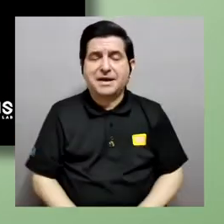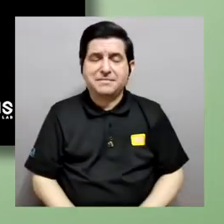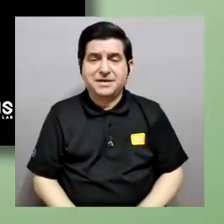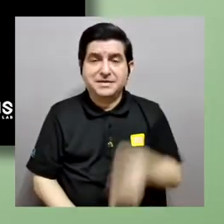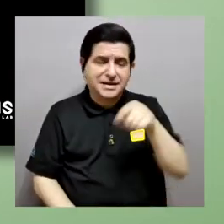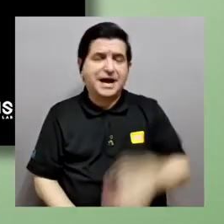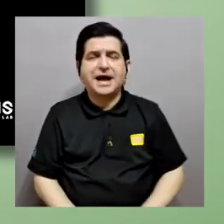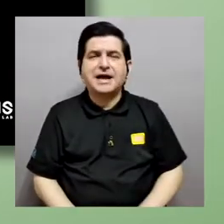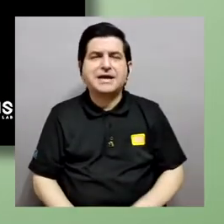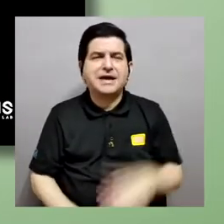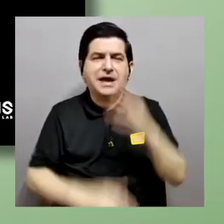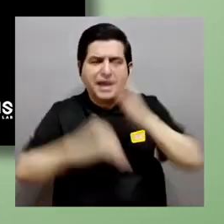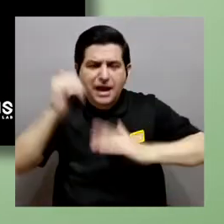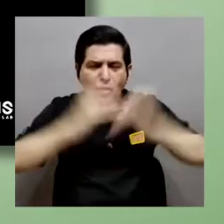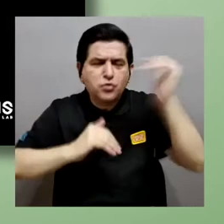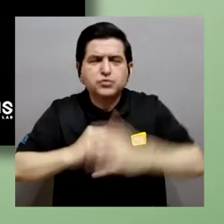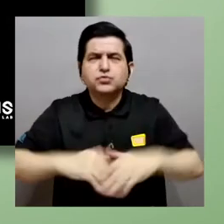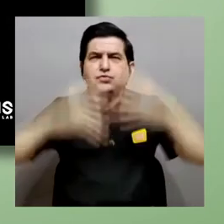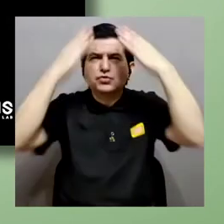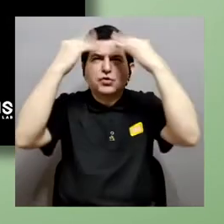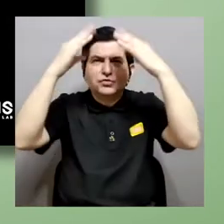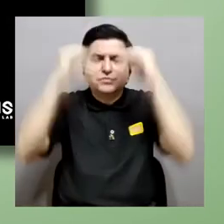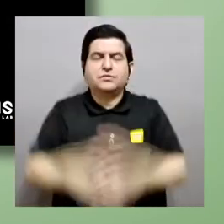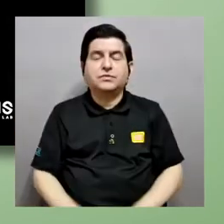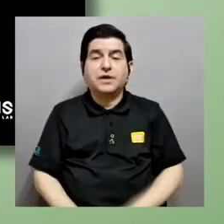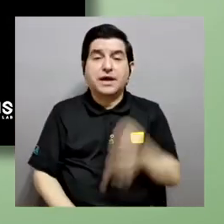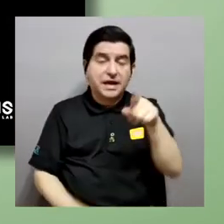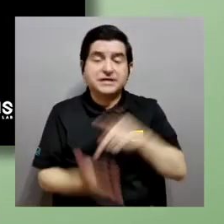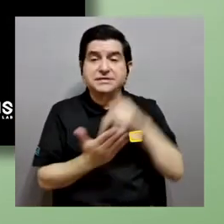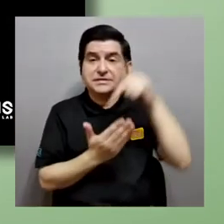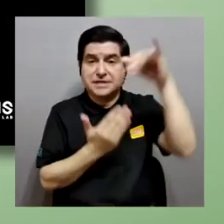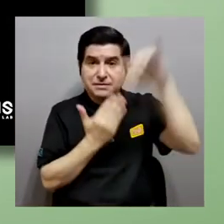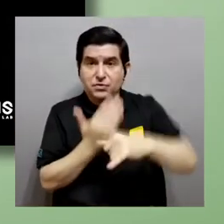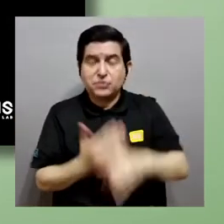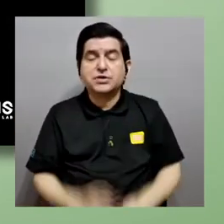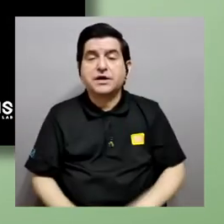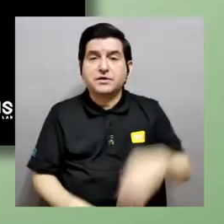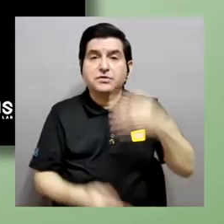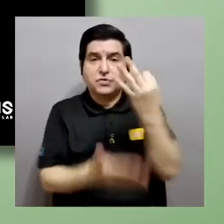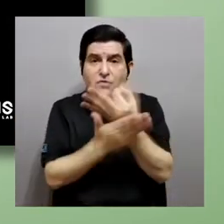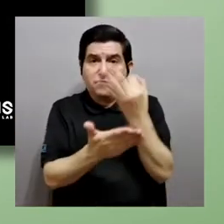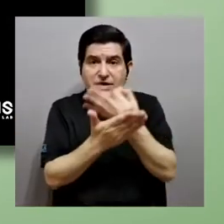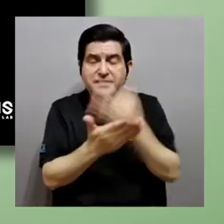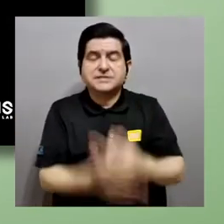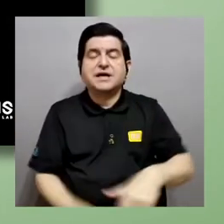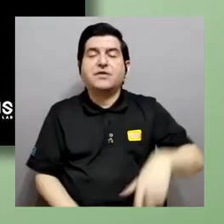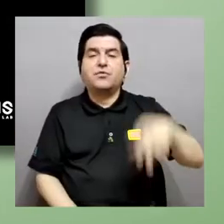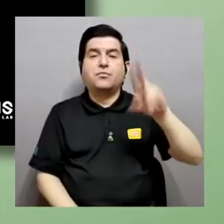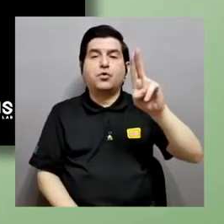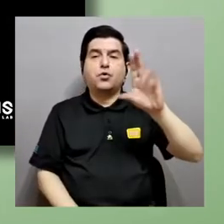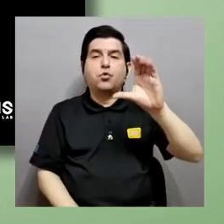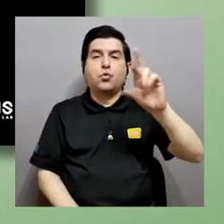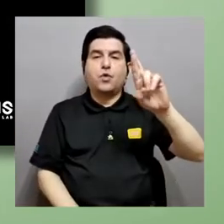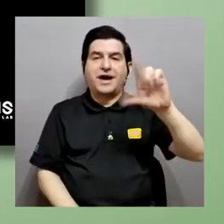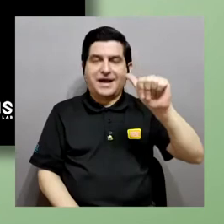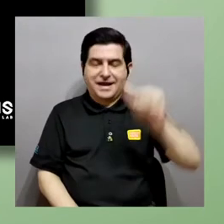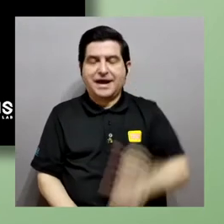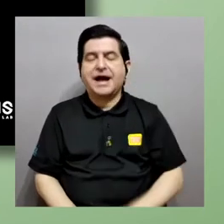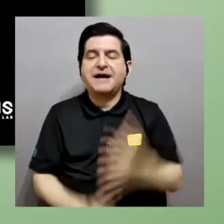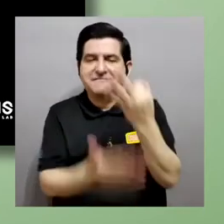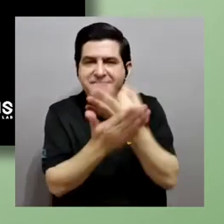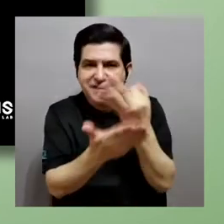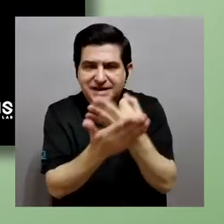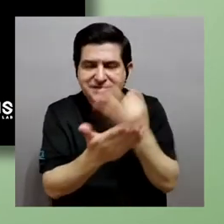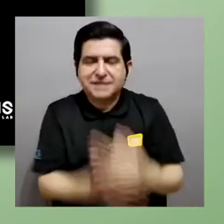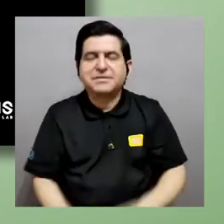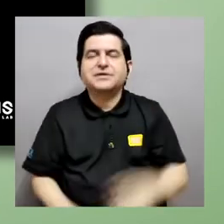este proyecto, ¿verdad?, que está financiado por Ucrea, en la Universidad de Costa Rica, el Espacio de Estudios Avanzados, obtuvimos financiamiento y el objetivo era tener a fin de año unos 100